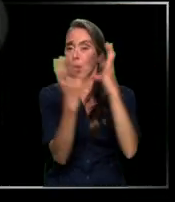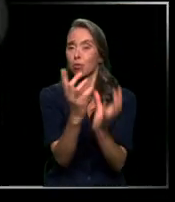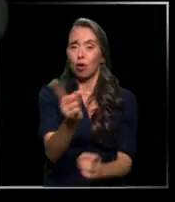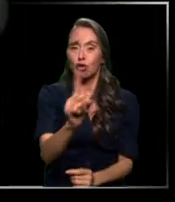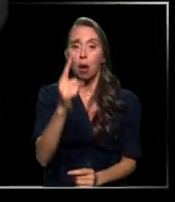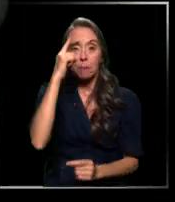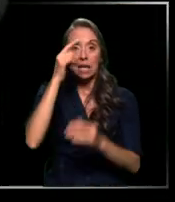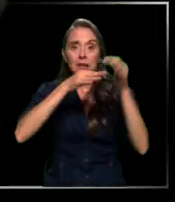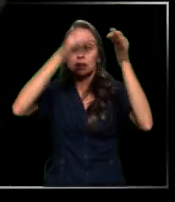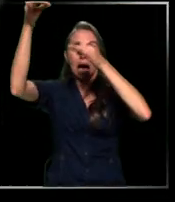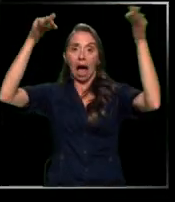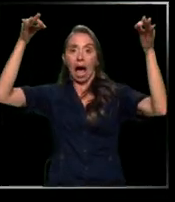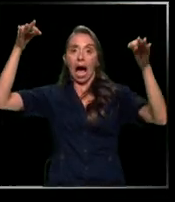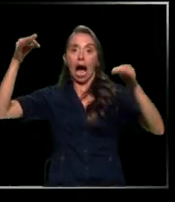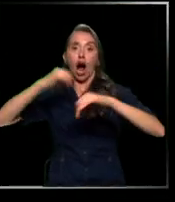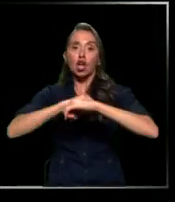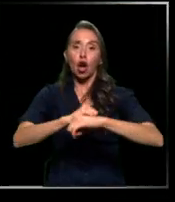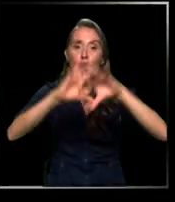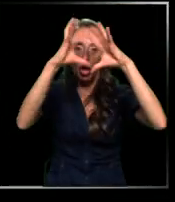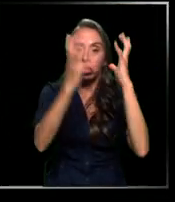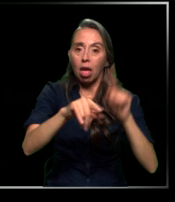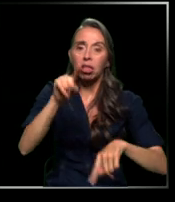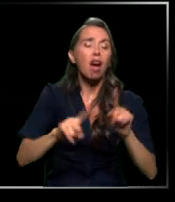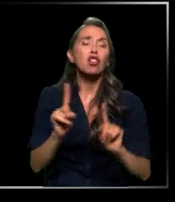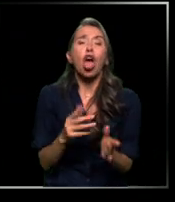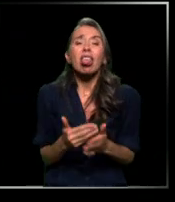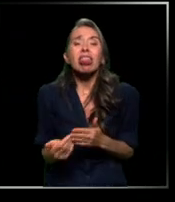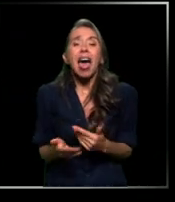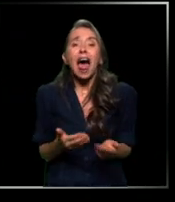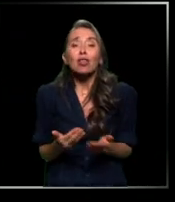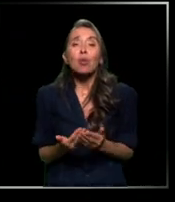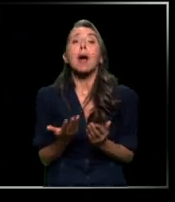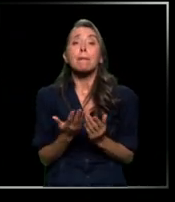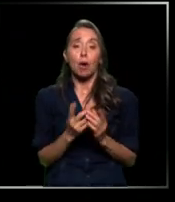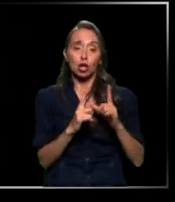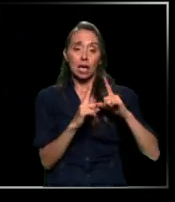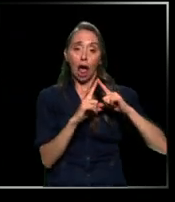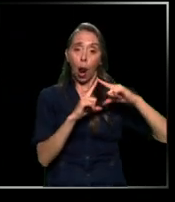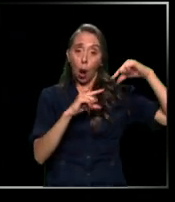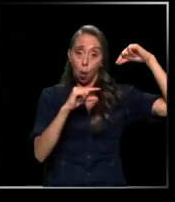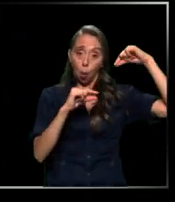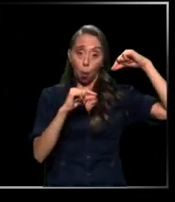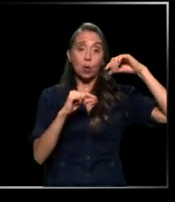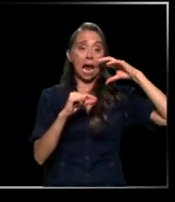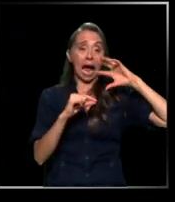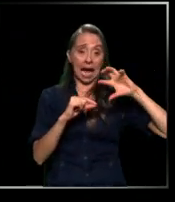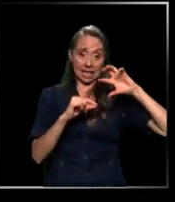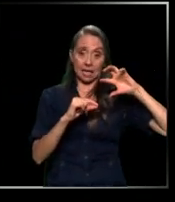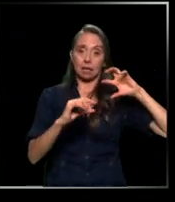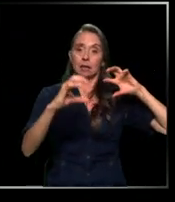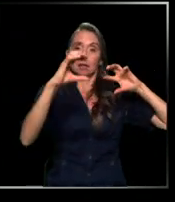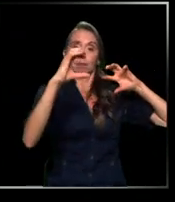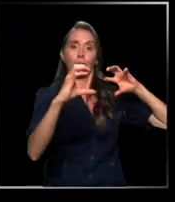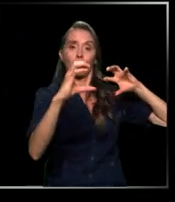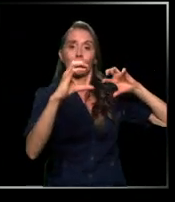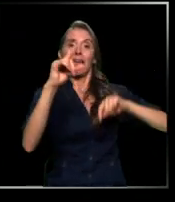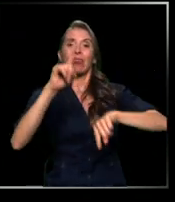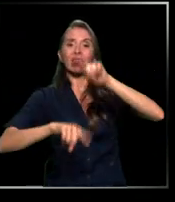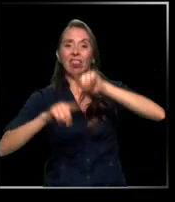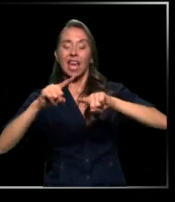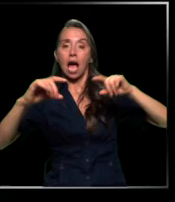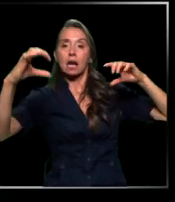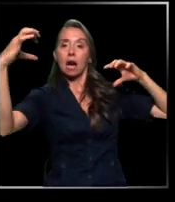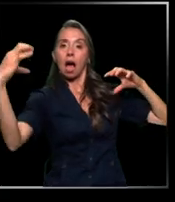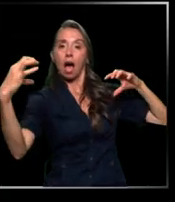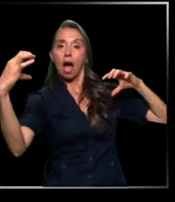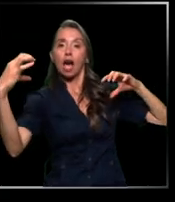extraterrestre, simplemente un fenómeno natural producto de un eclipse lunar, donde la tierra se interpone directamente entre el sol